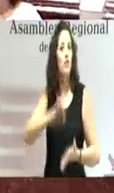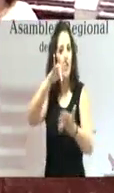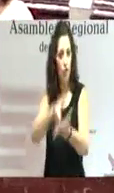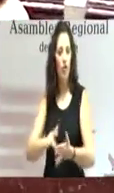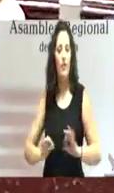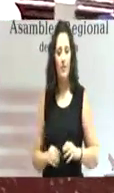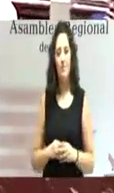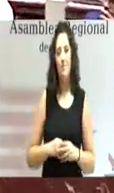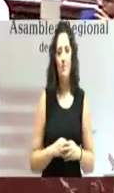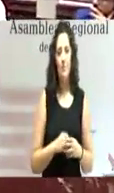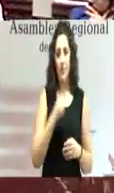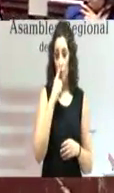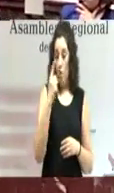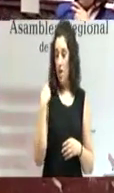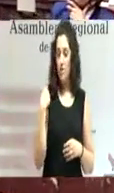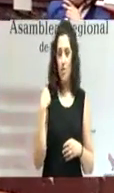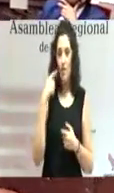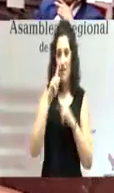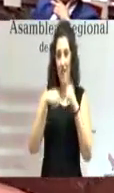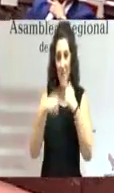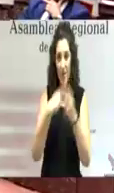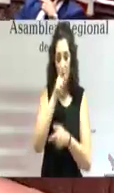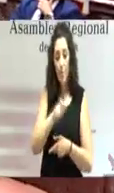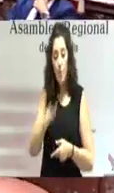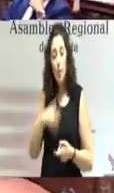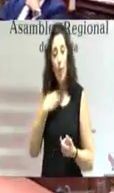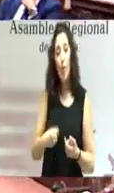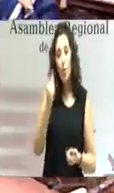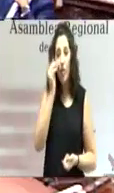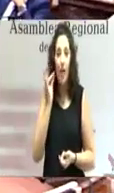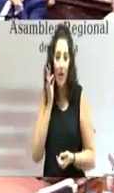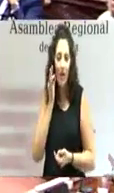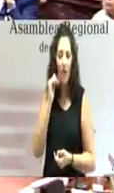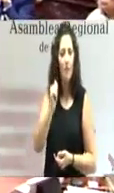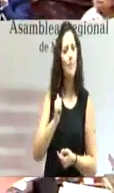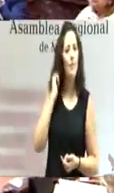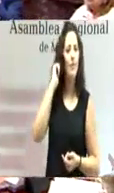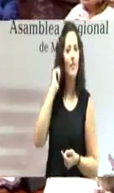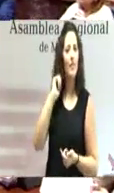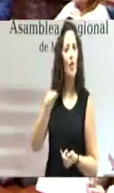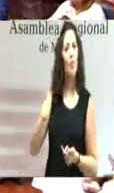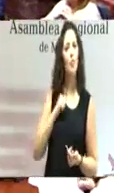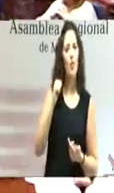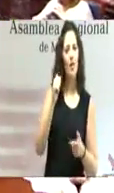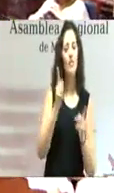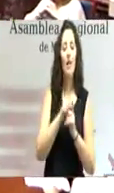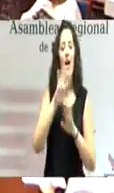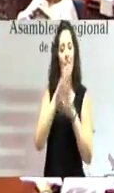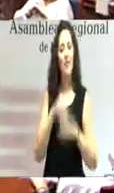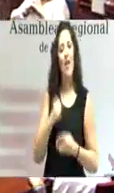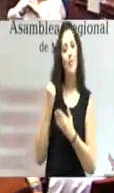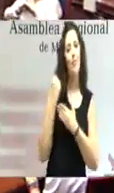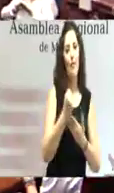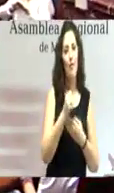Hace un año, las familias murcianas tuvieron la oportunidad de decidir y respaldaron un Gobierno